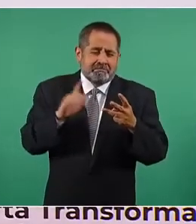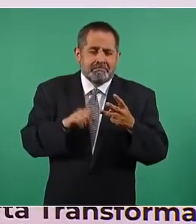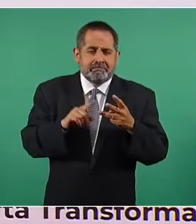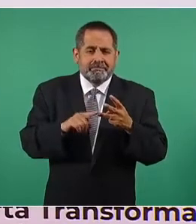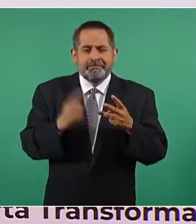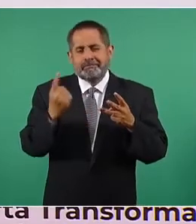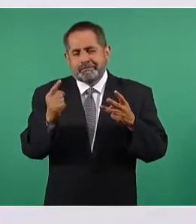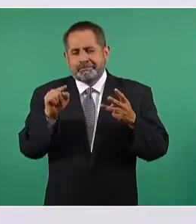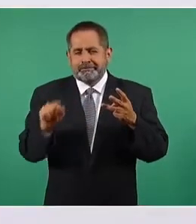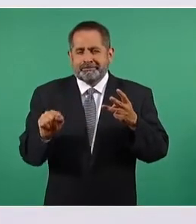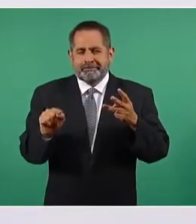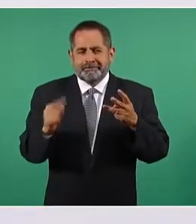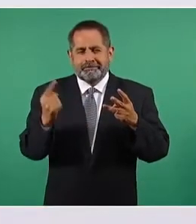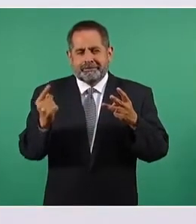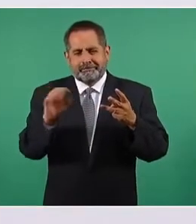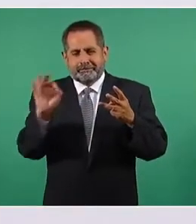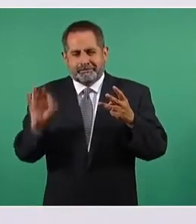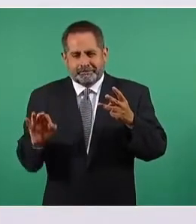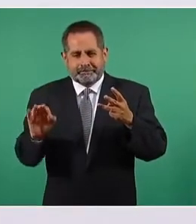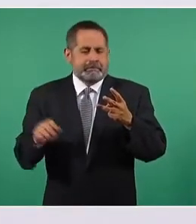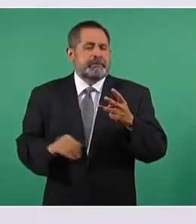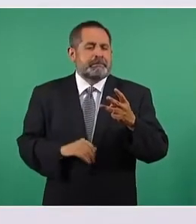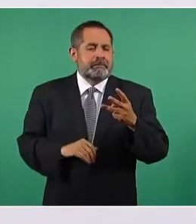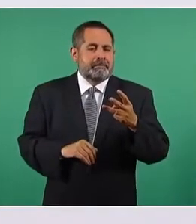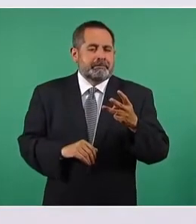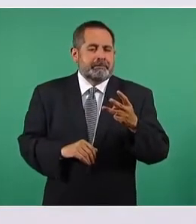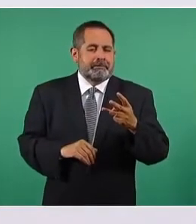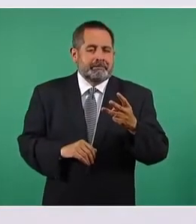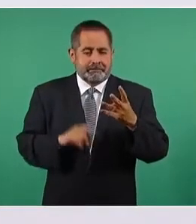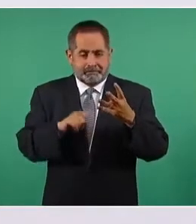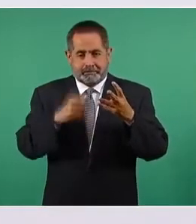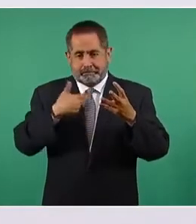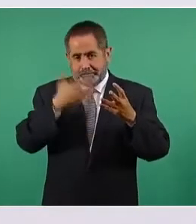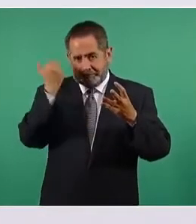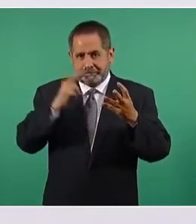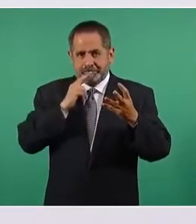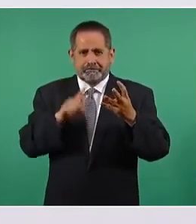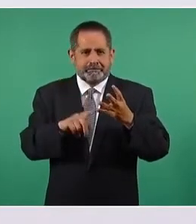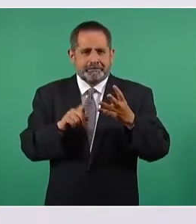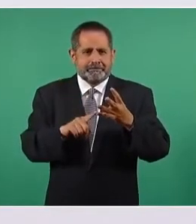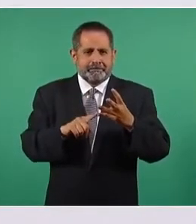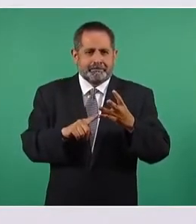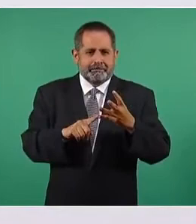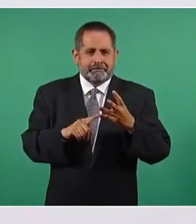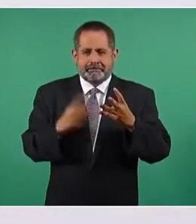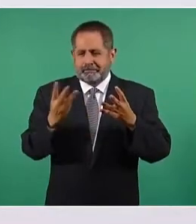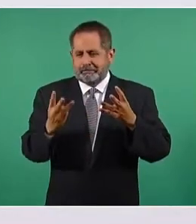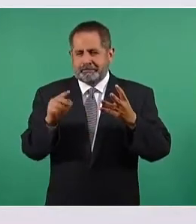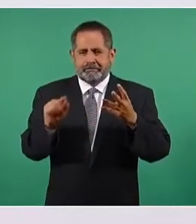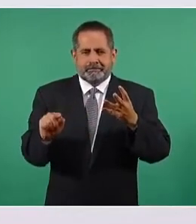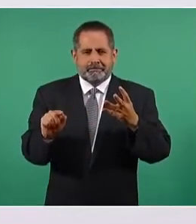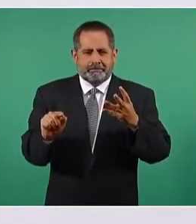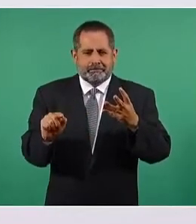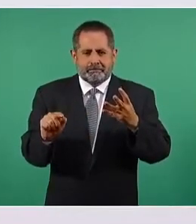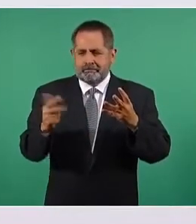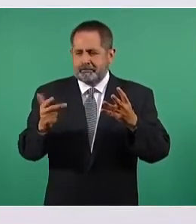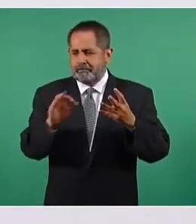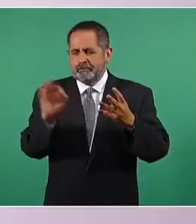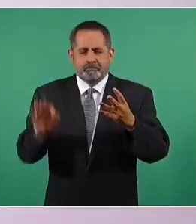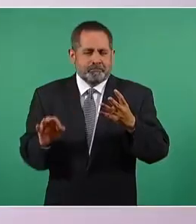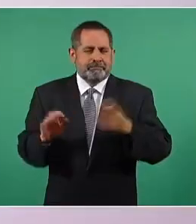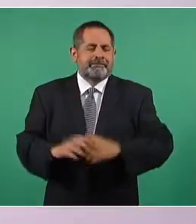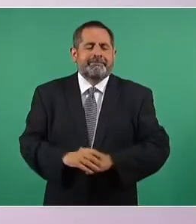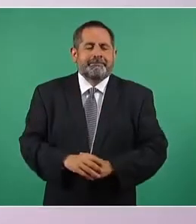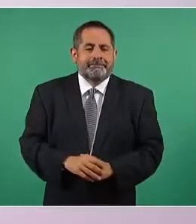1.1 por ciento, no sabe o no contestó 3.8 por